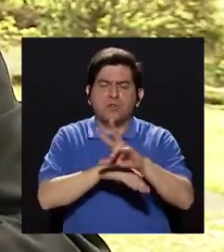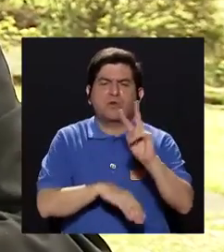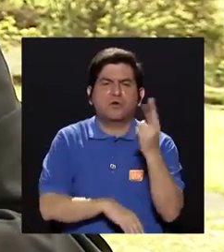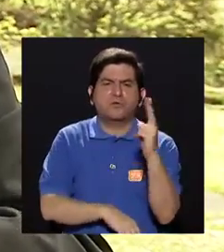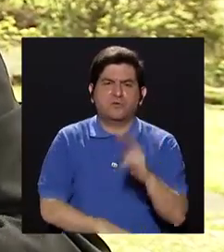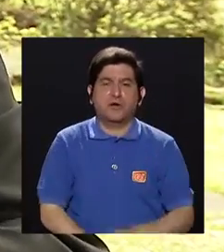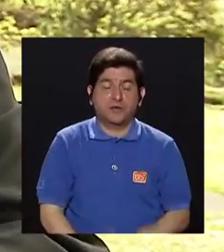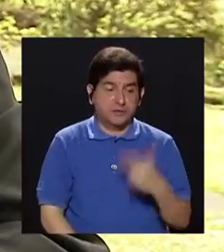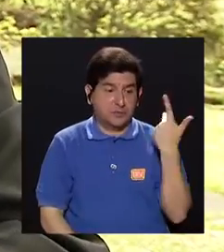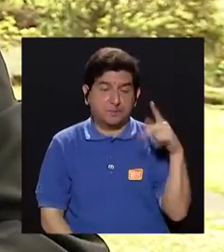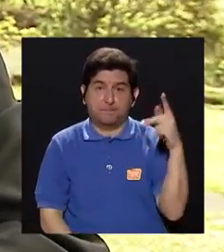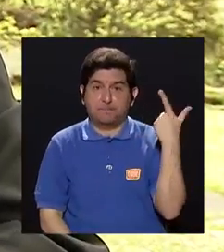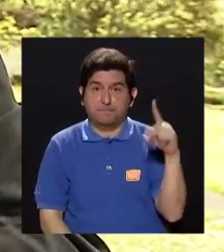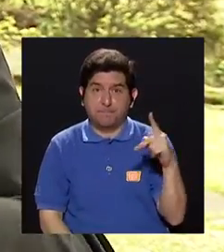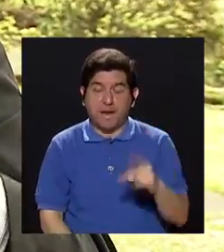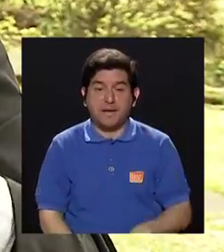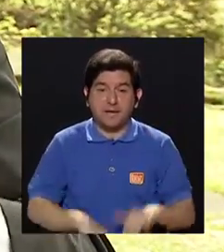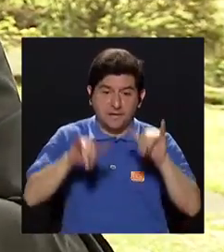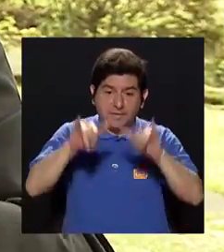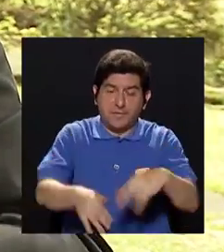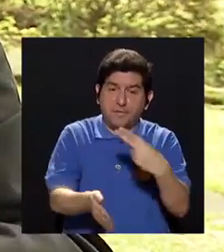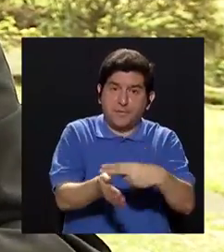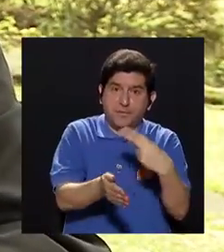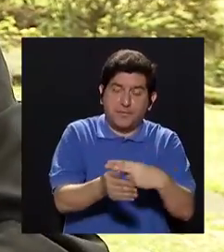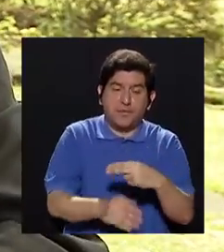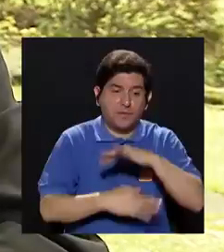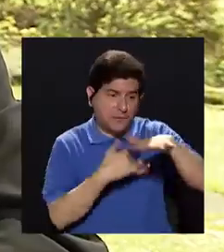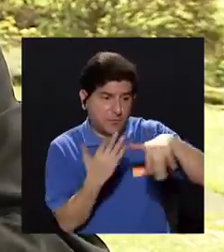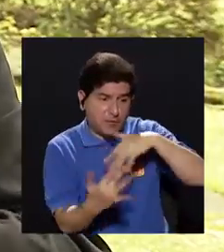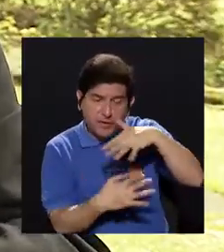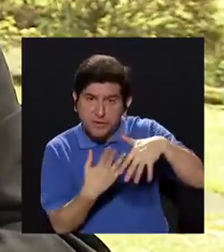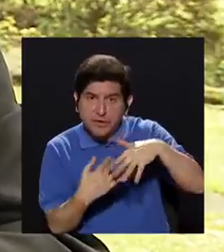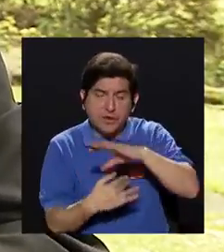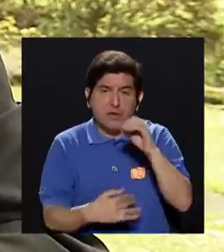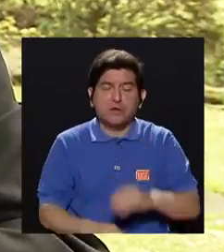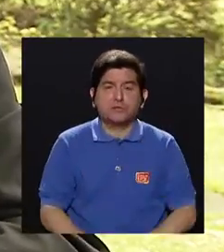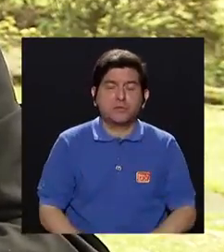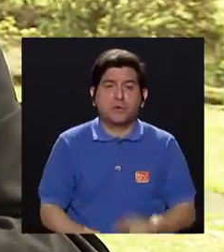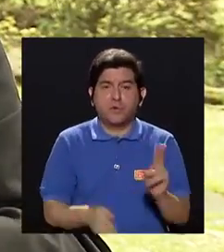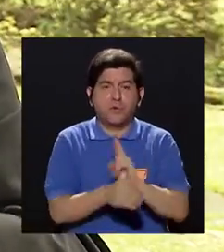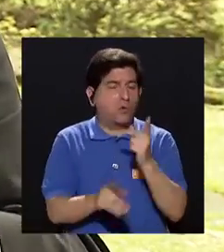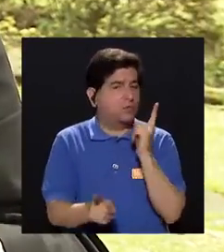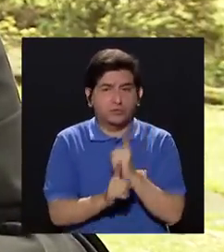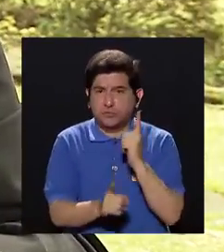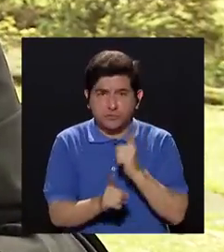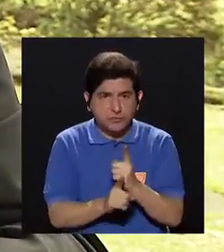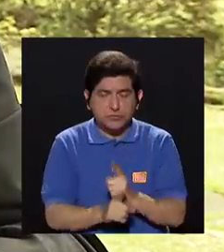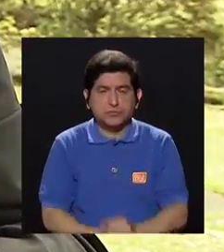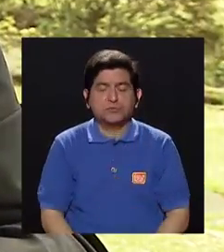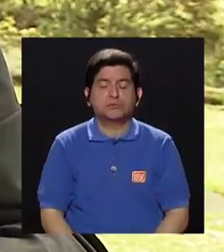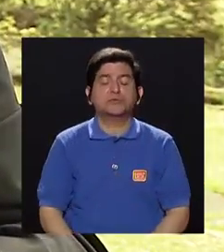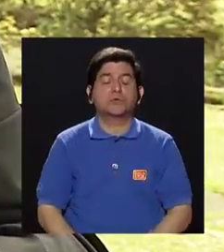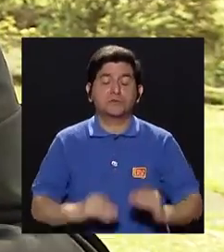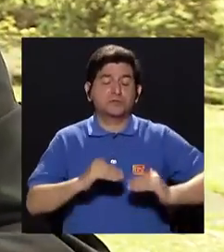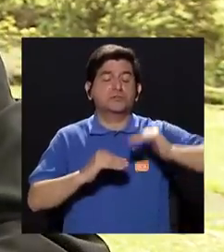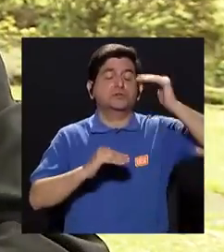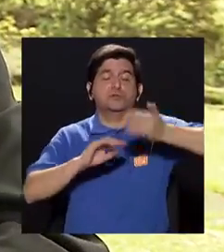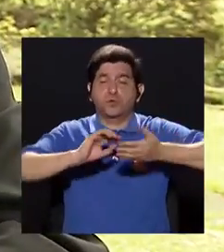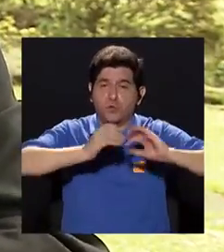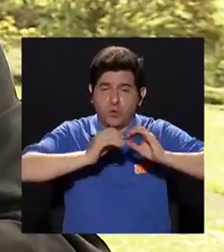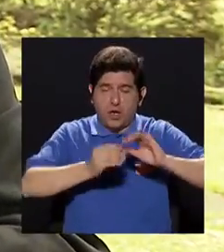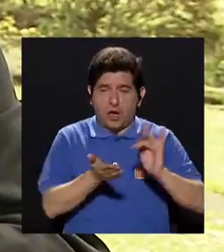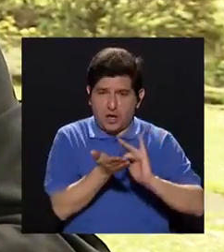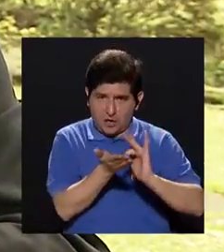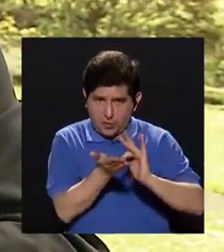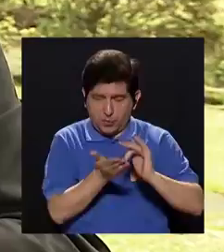un riesgo de hospitalización por una interacción o por un mal uso cuando más medicamentos se toma. Entonces,